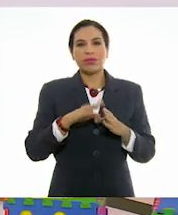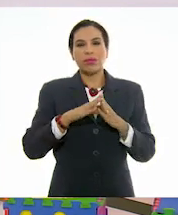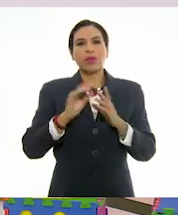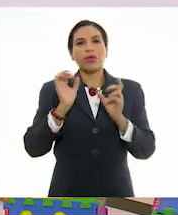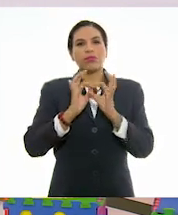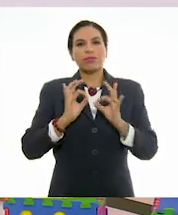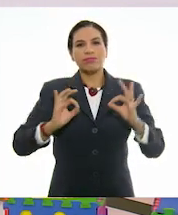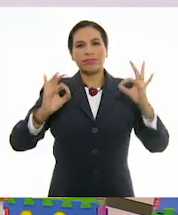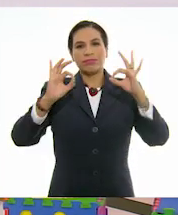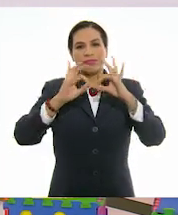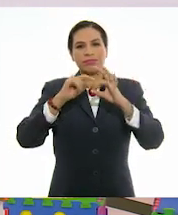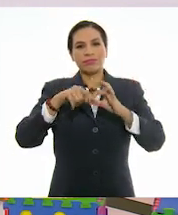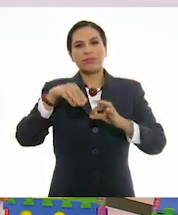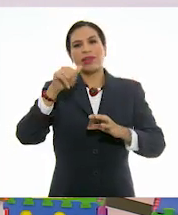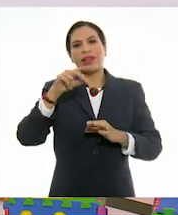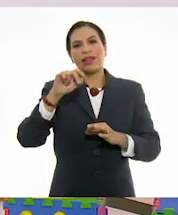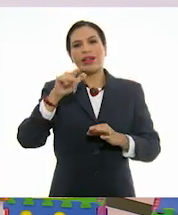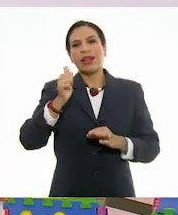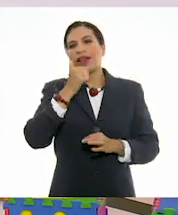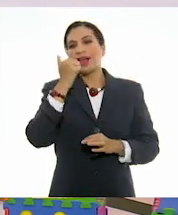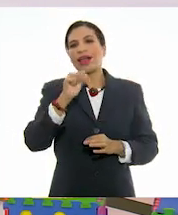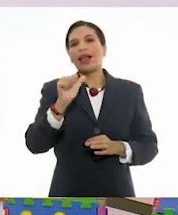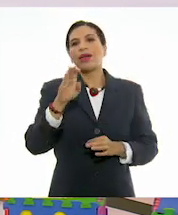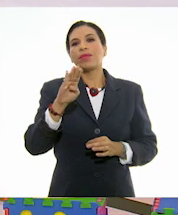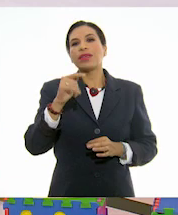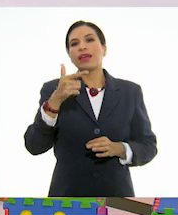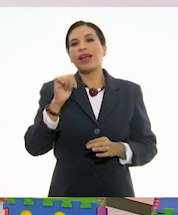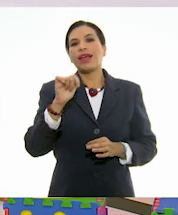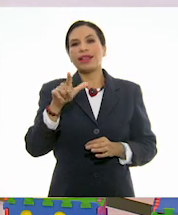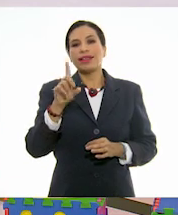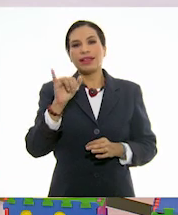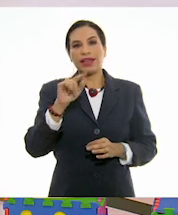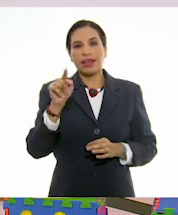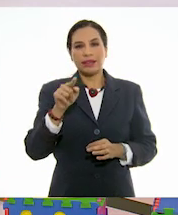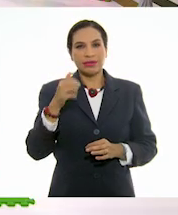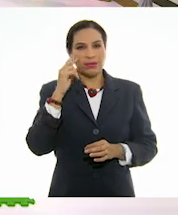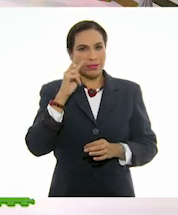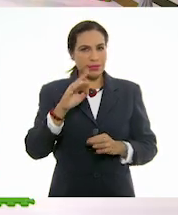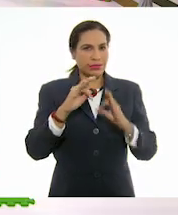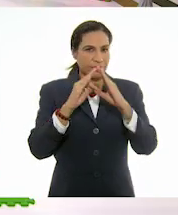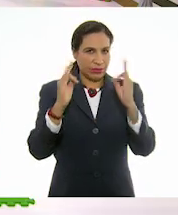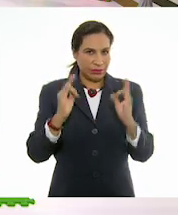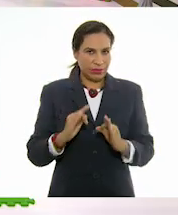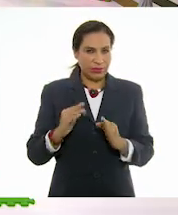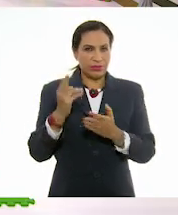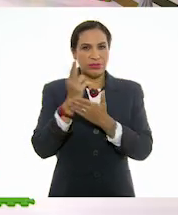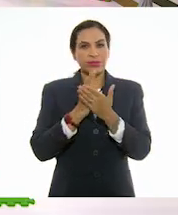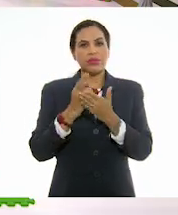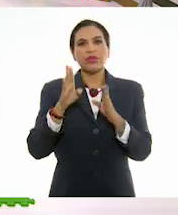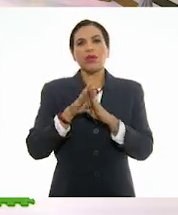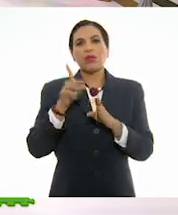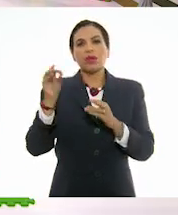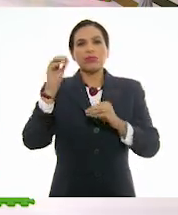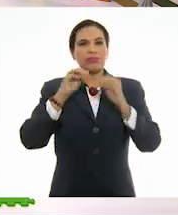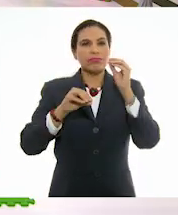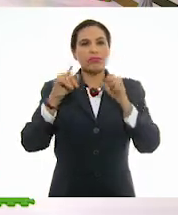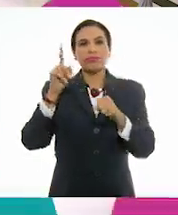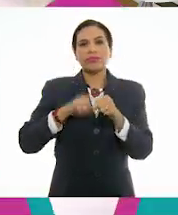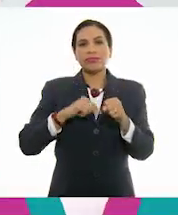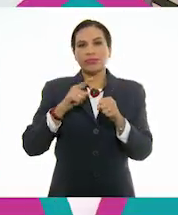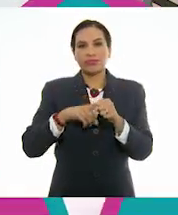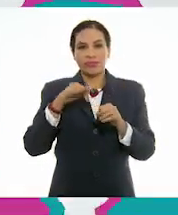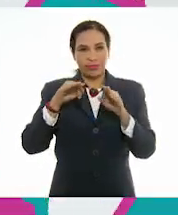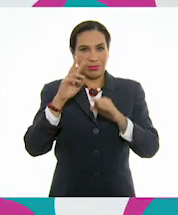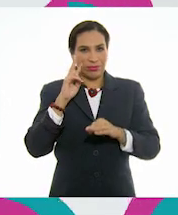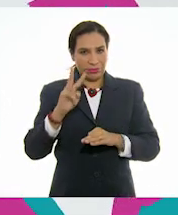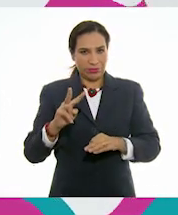envía la alumna Abigail Díaz. Quiero que observes las formas y cómo ella decide colorear este